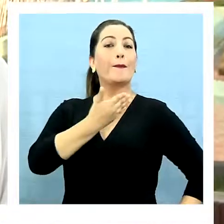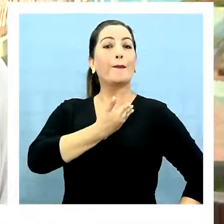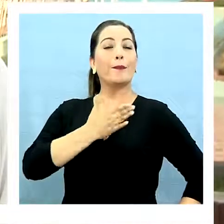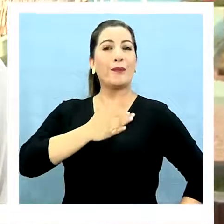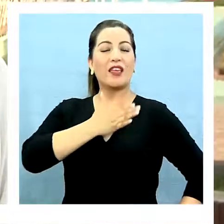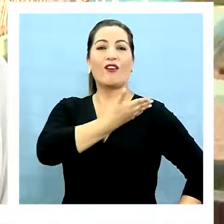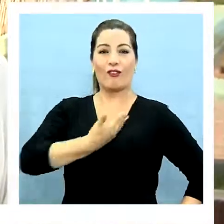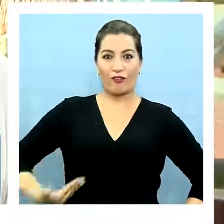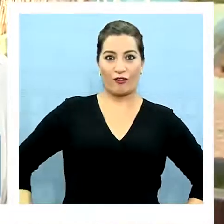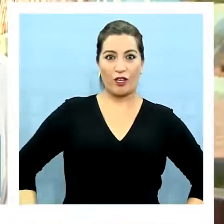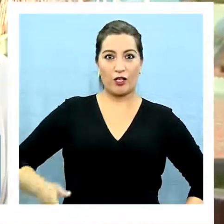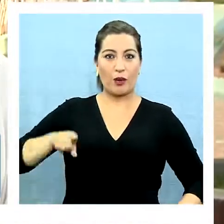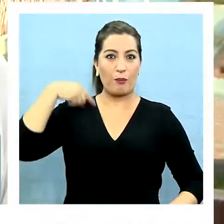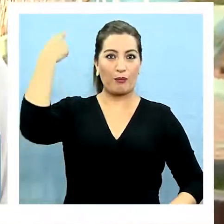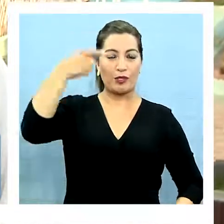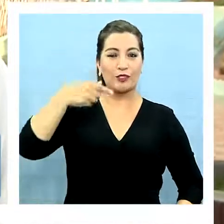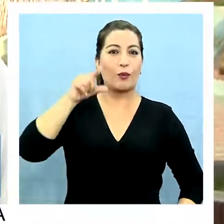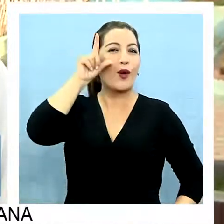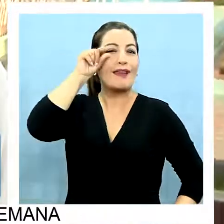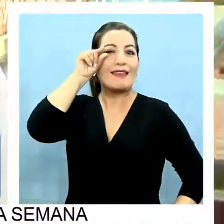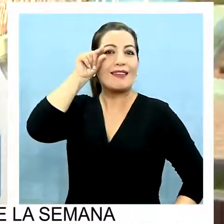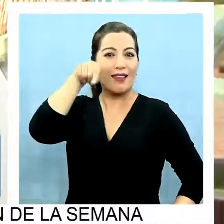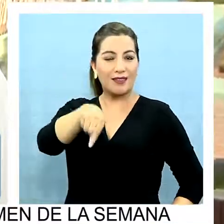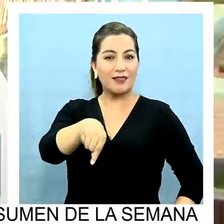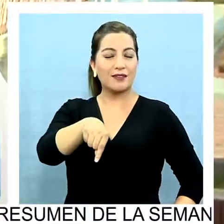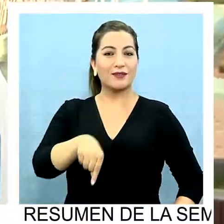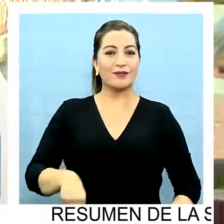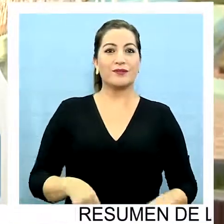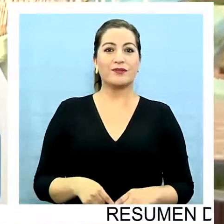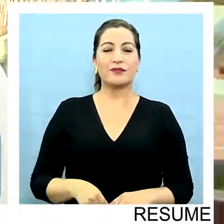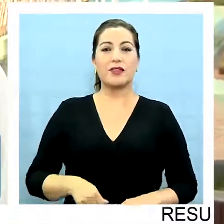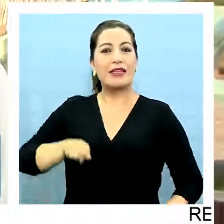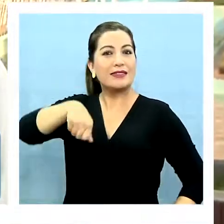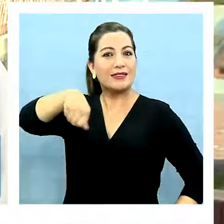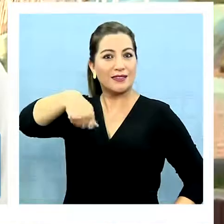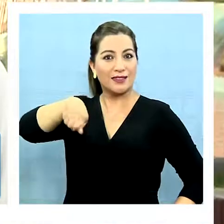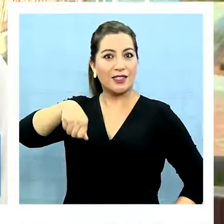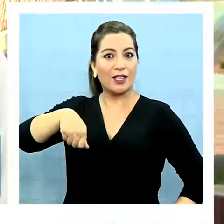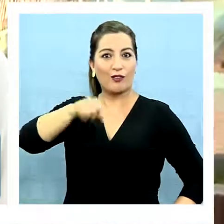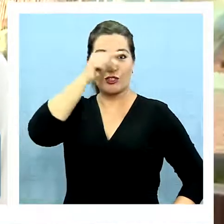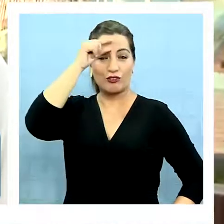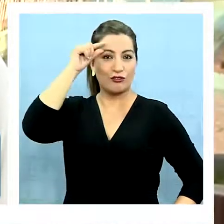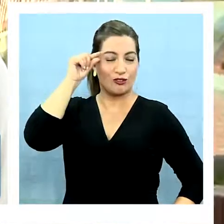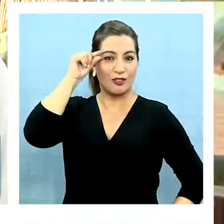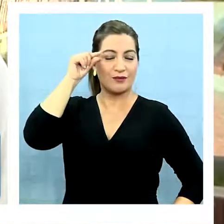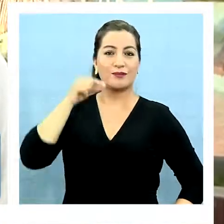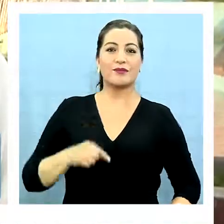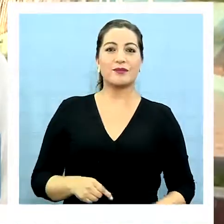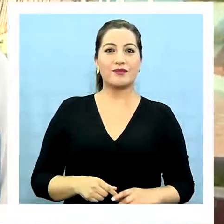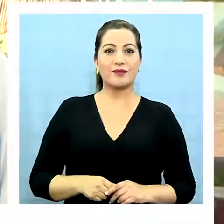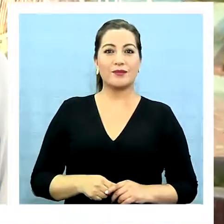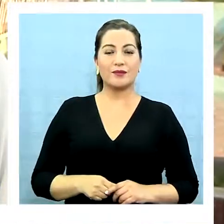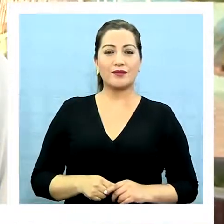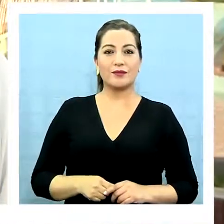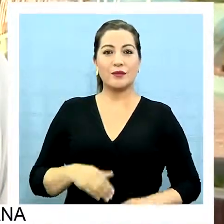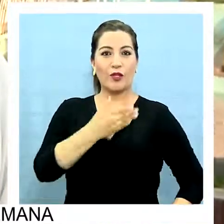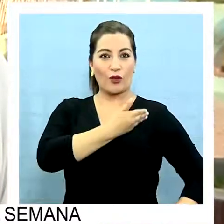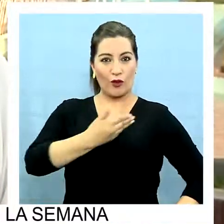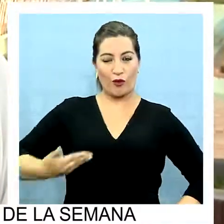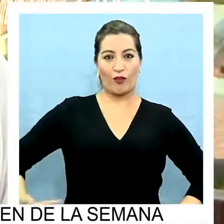mi gobierno próximo de Alejandro Guillér y la senaturía de Jorge Soria sean